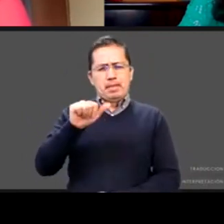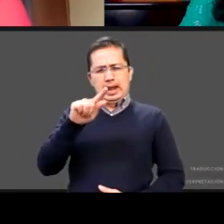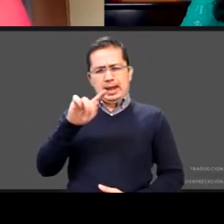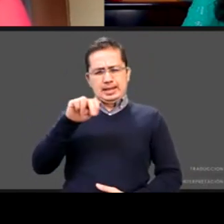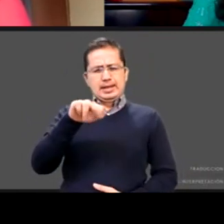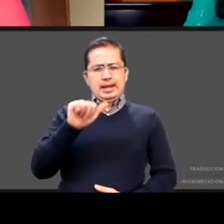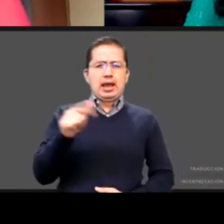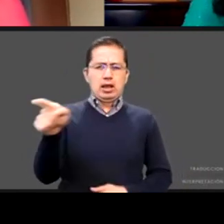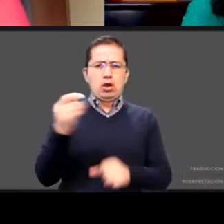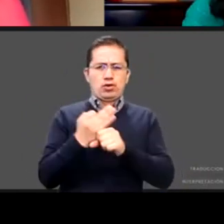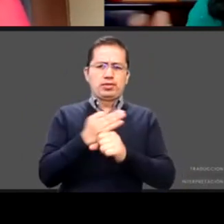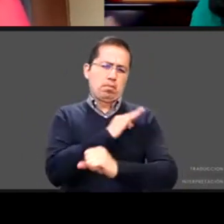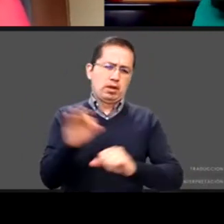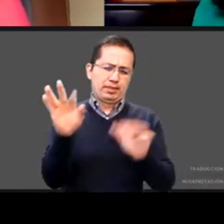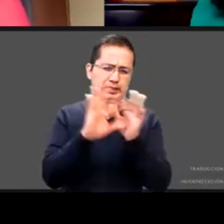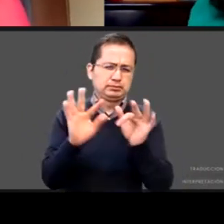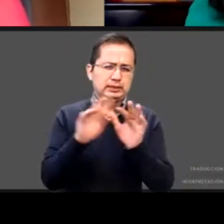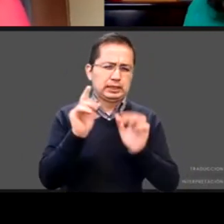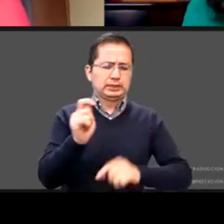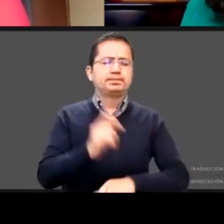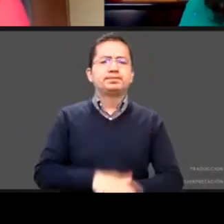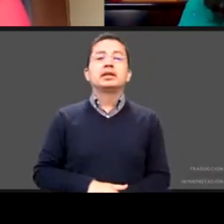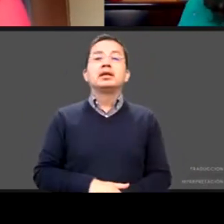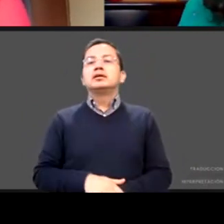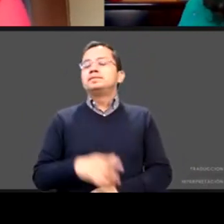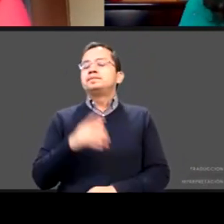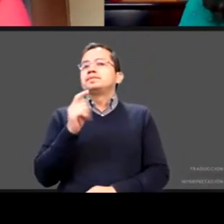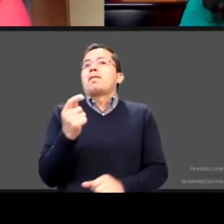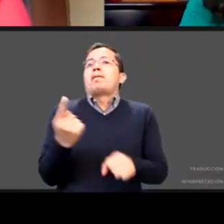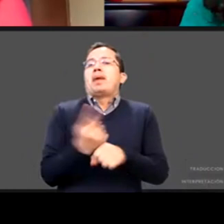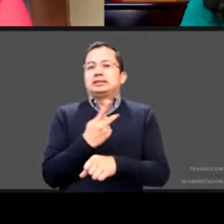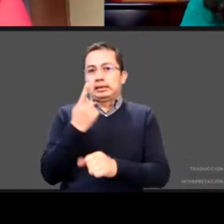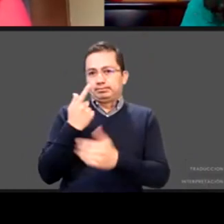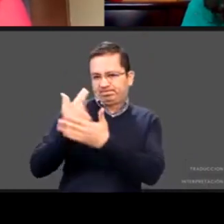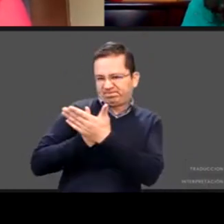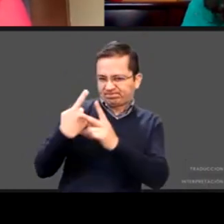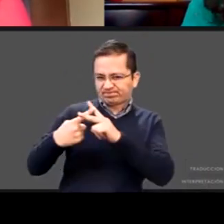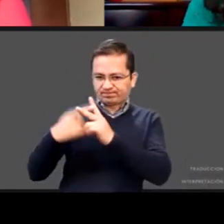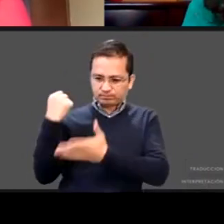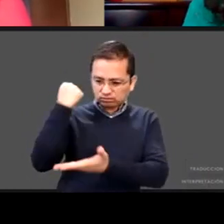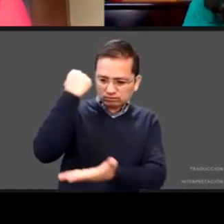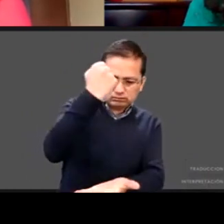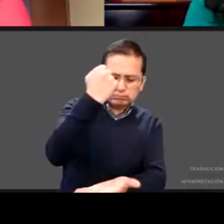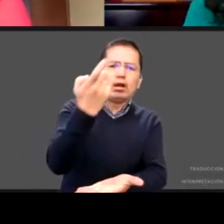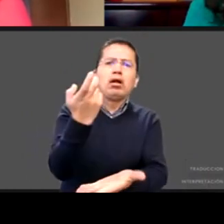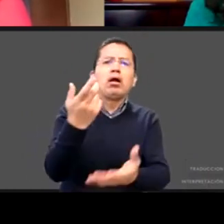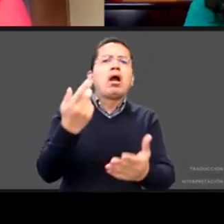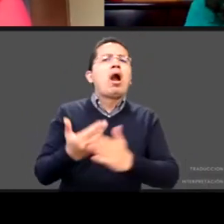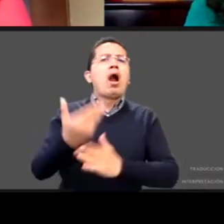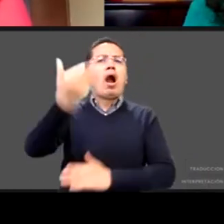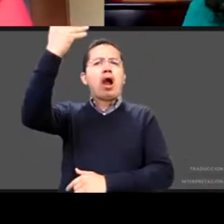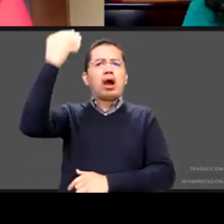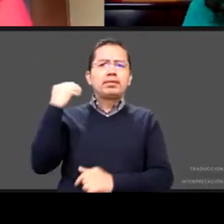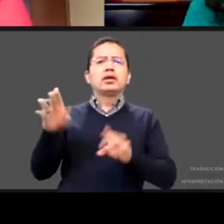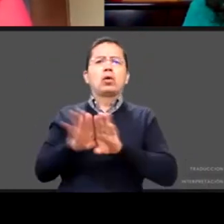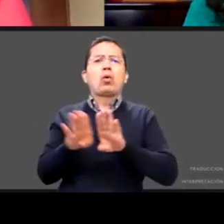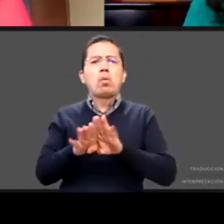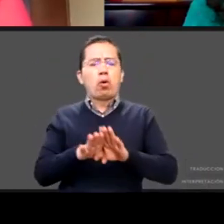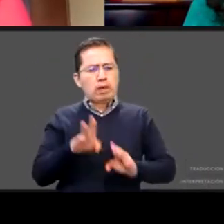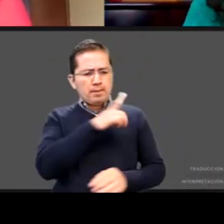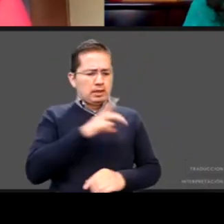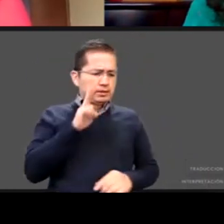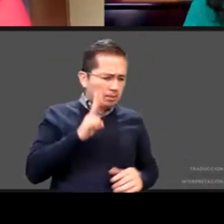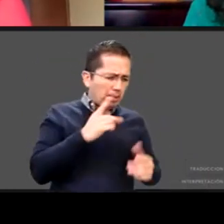pero algo importante respecto al gasto es que antes el presupuesto se daba se reportaba con base a lo que se programaba gastar